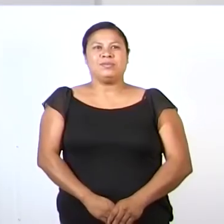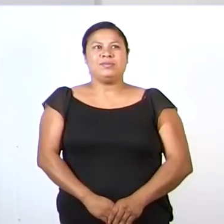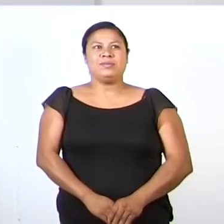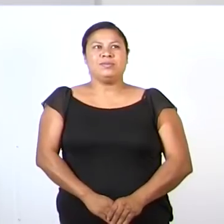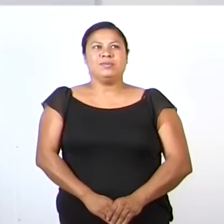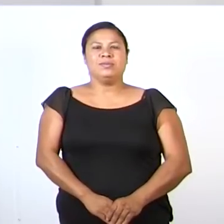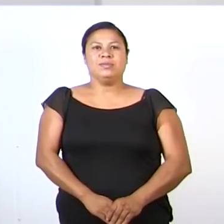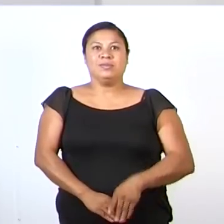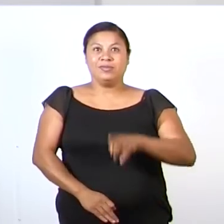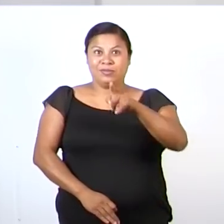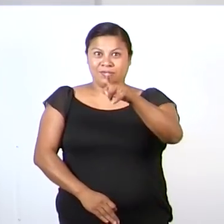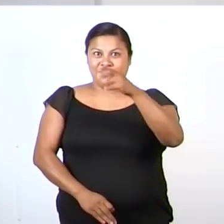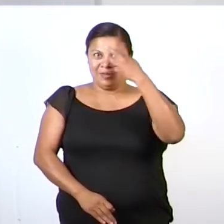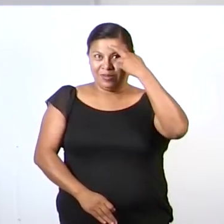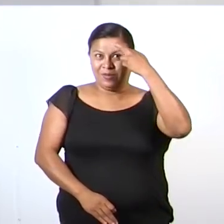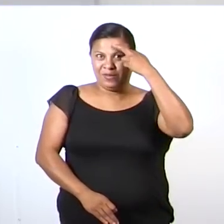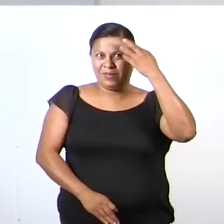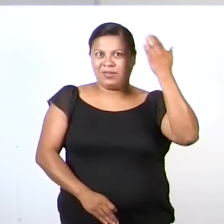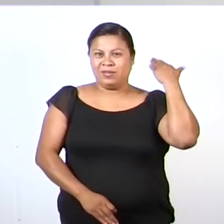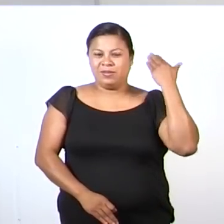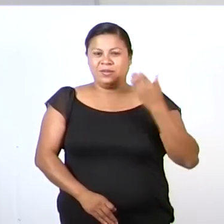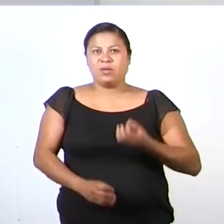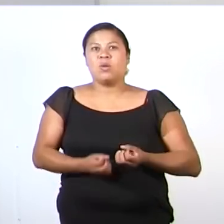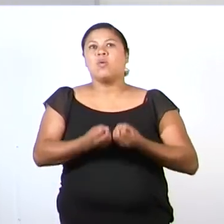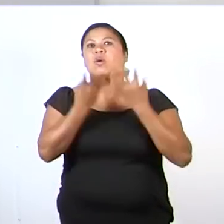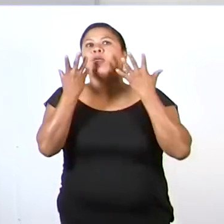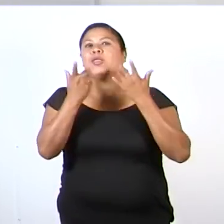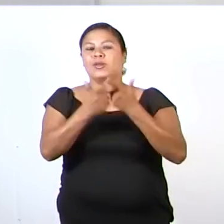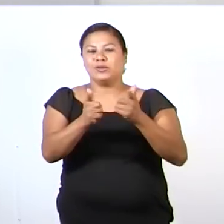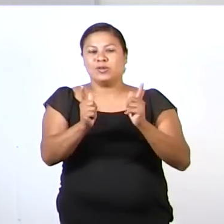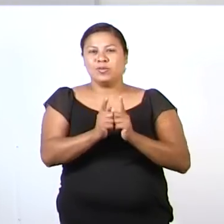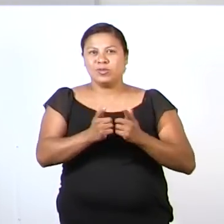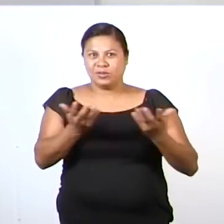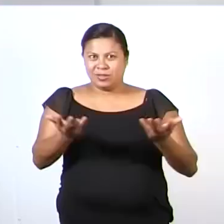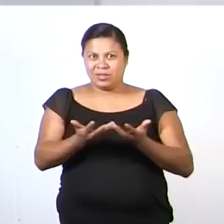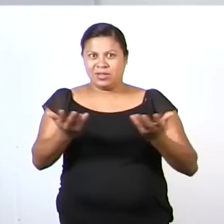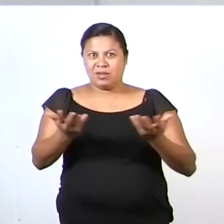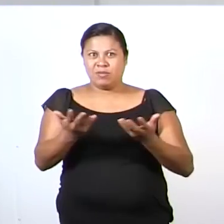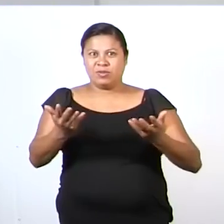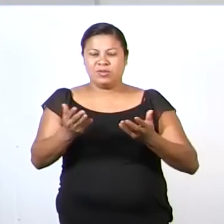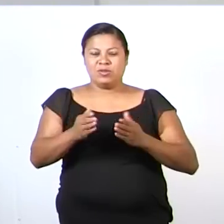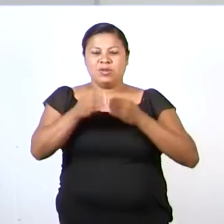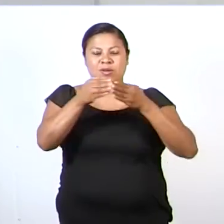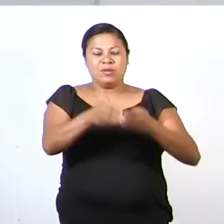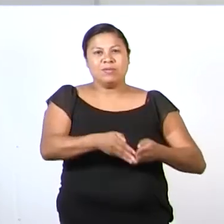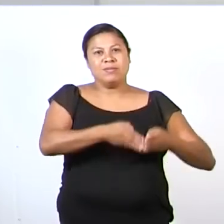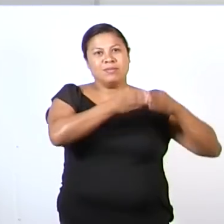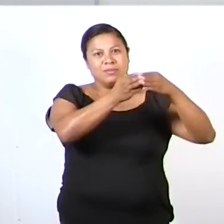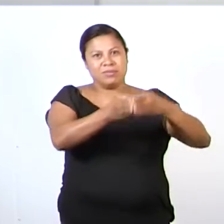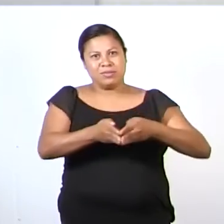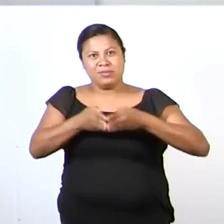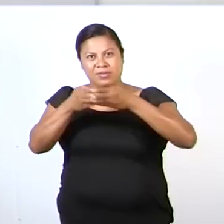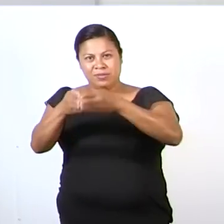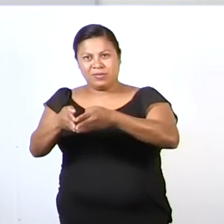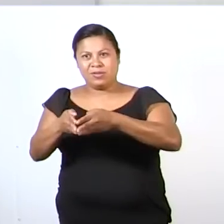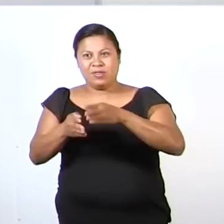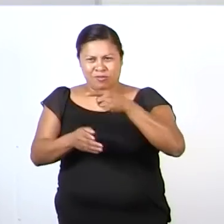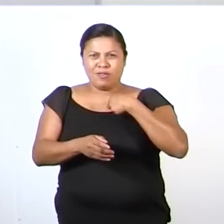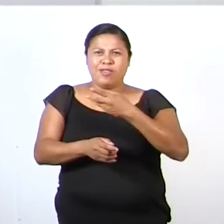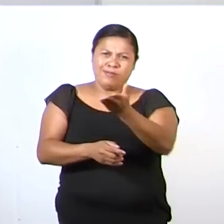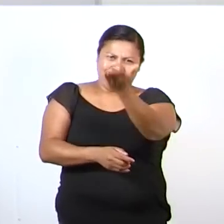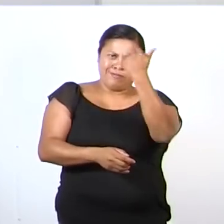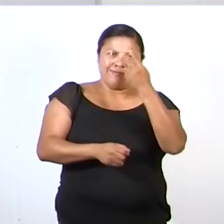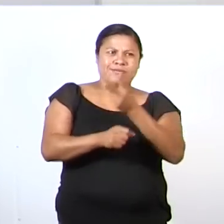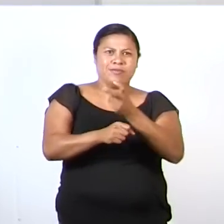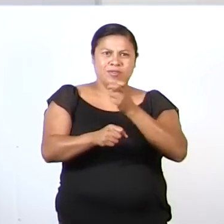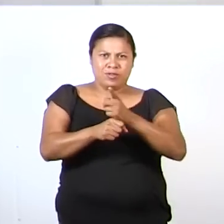¿Te acuerdas cuántas colecciones se hicieron durante la navegación? Te invito a que lo